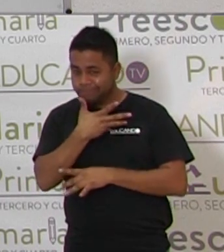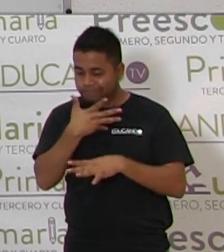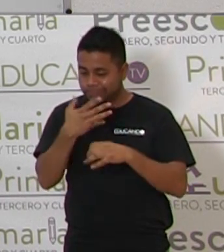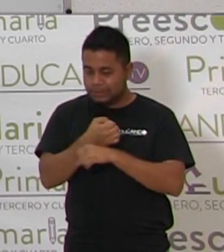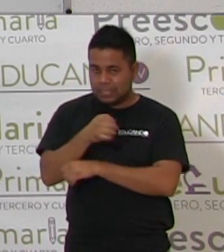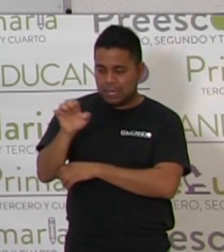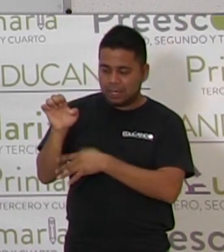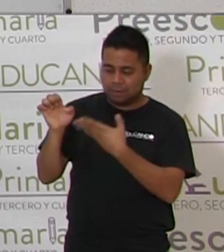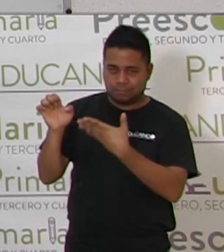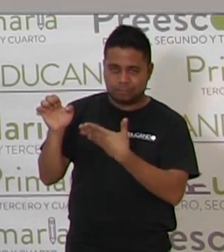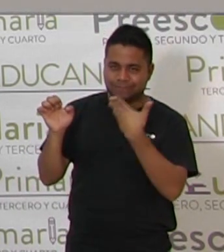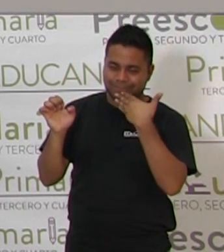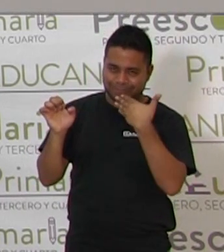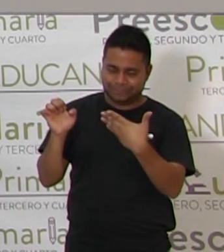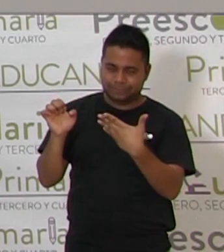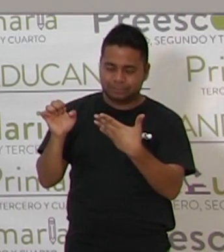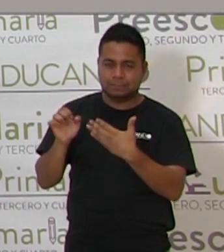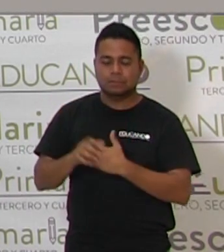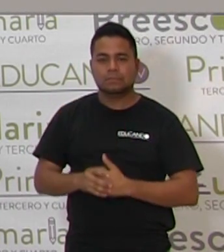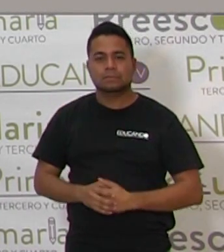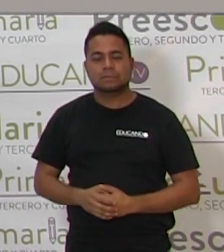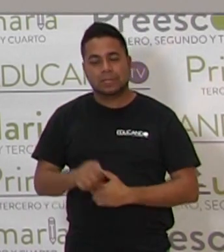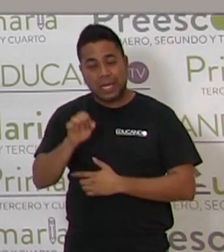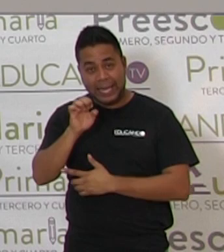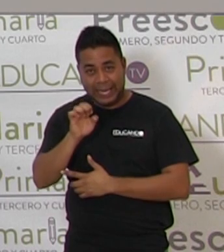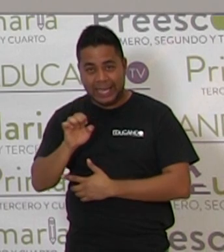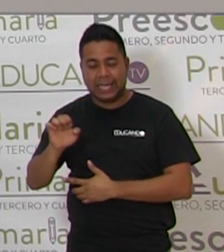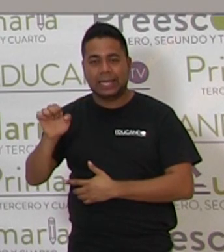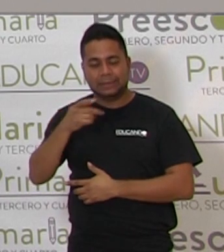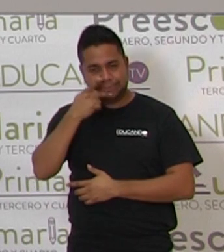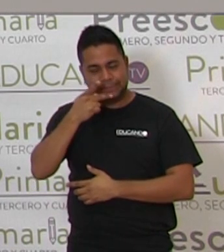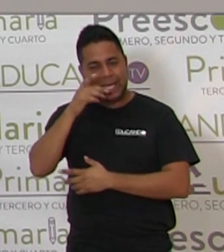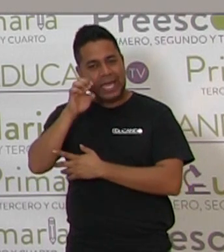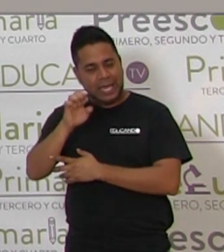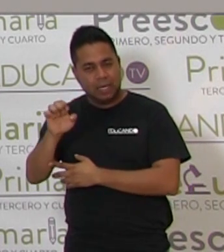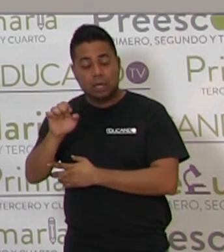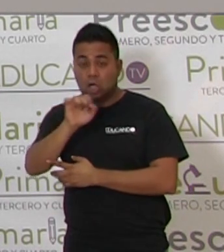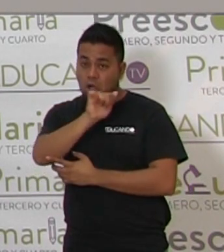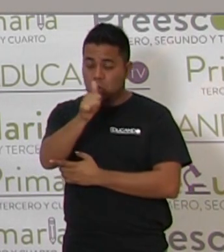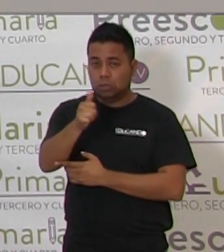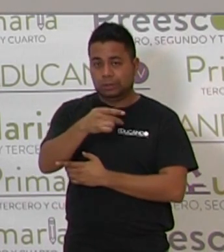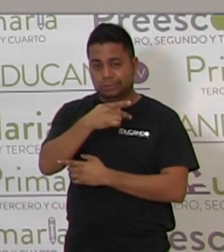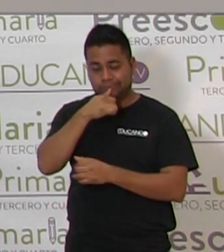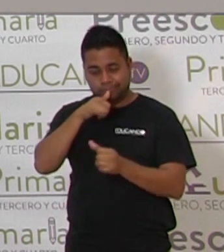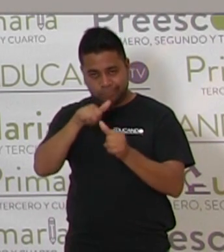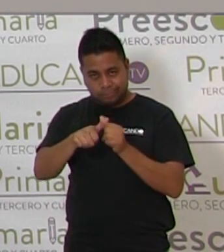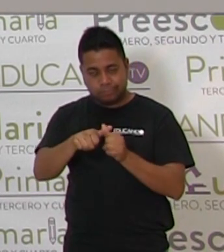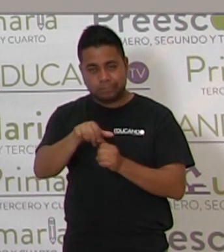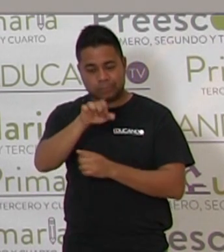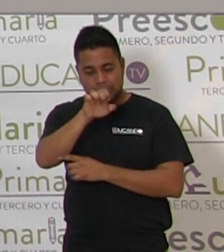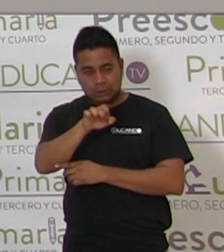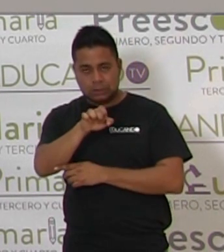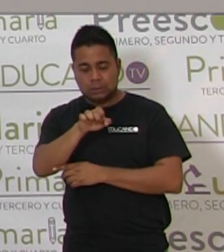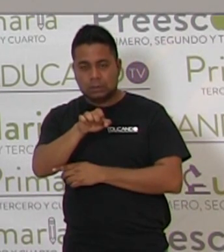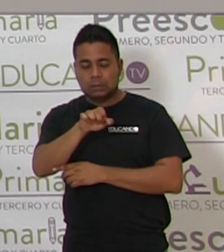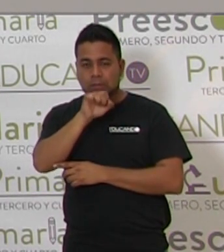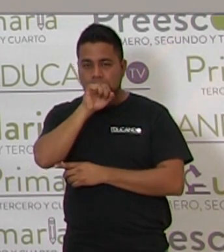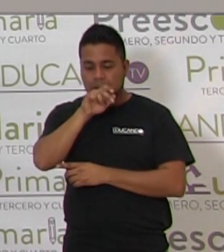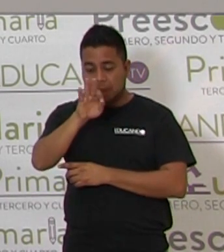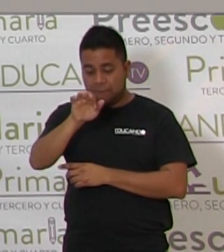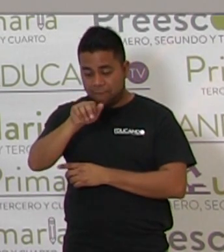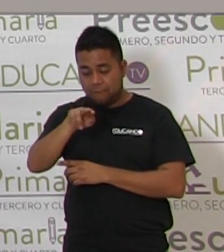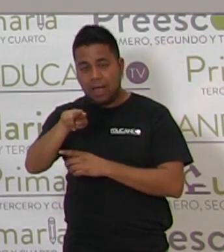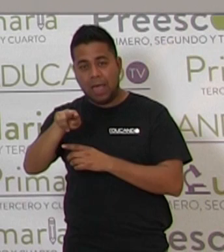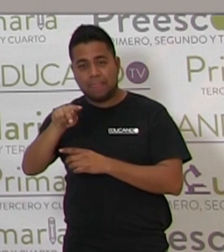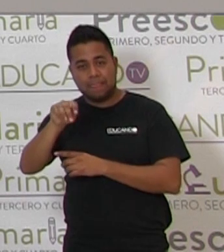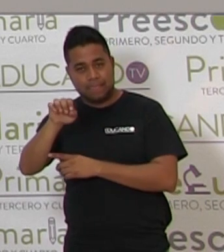elefante. Tenemos otra vocal, la E. F-A